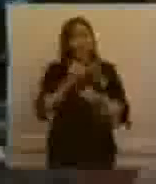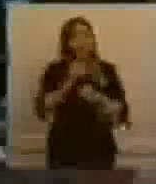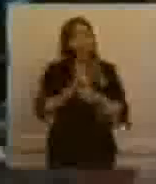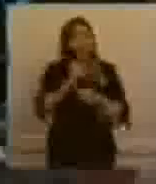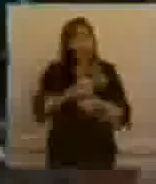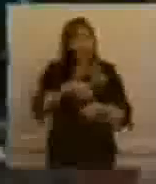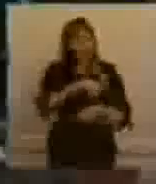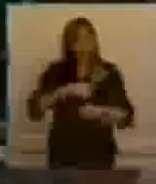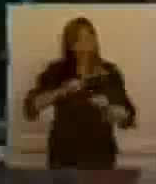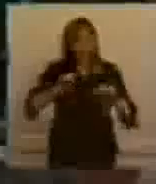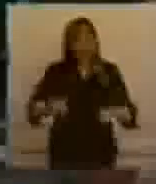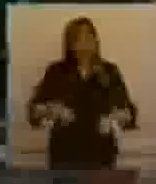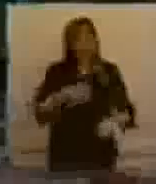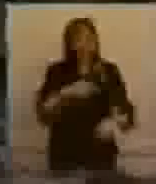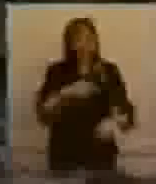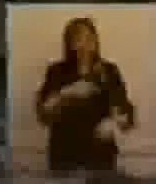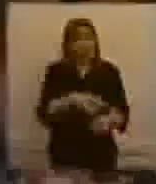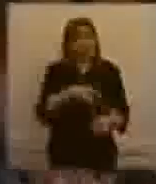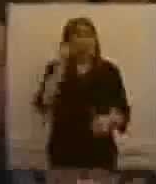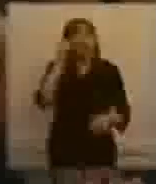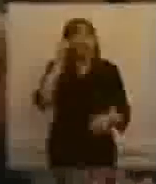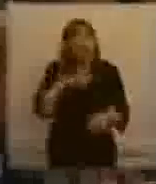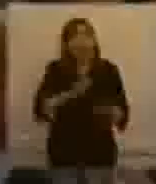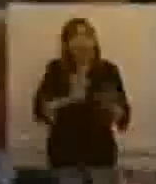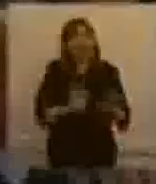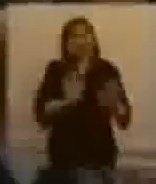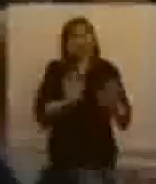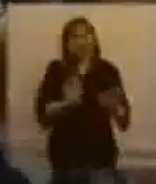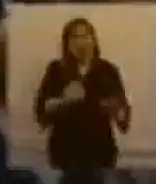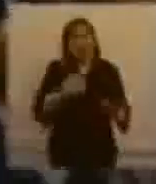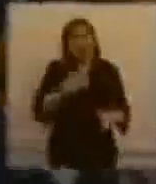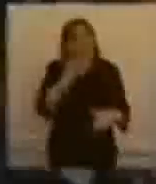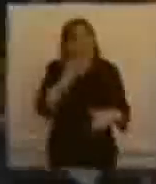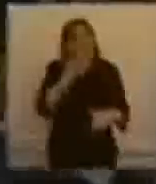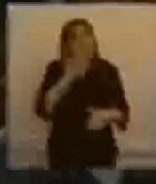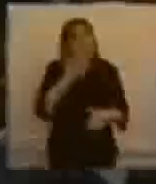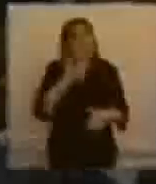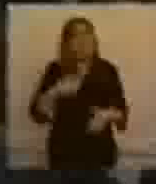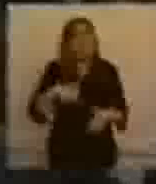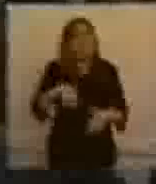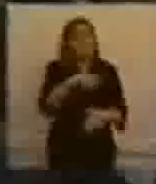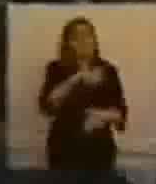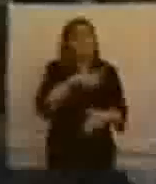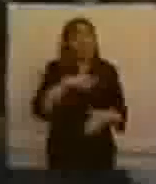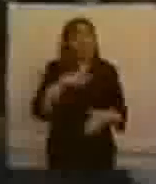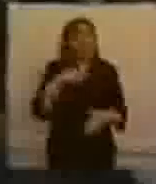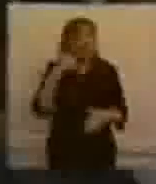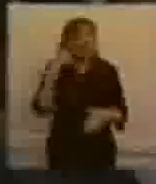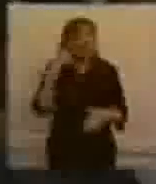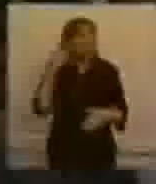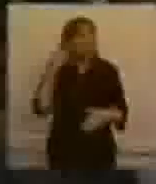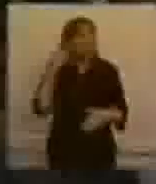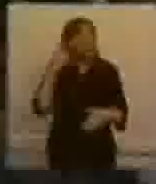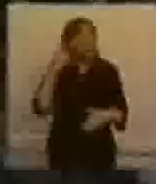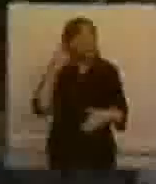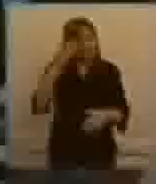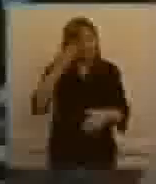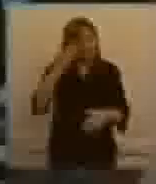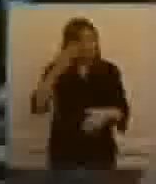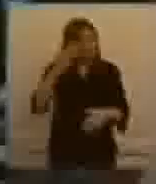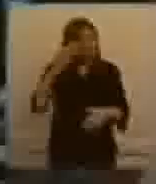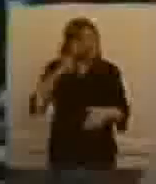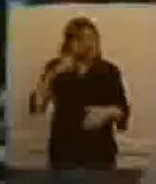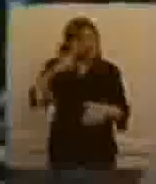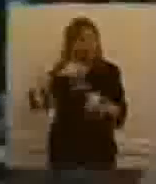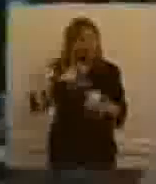Y la idea es esa, ¿no? Me encanta porque a todos los que los escuché, bien patagónicos, los